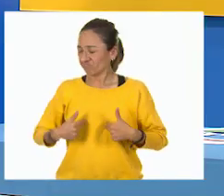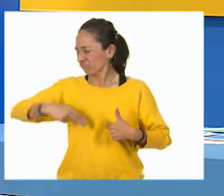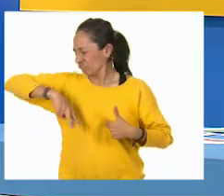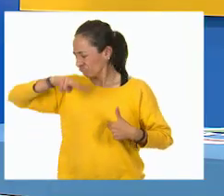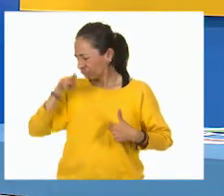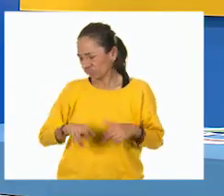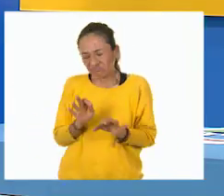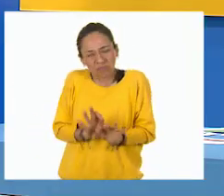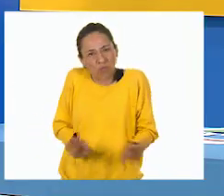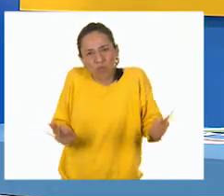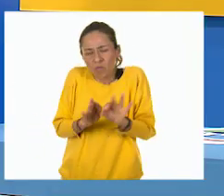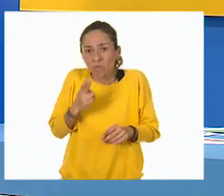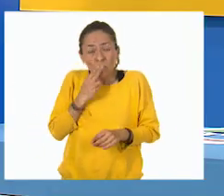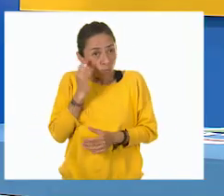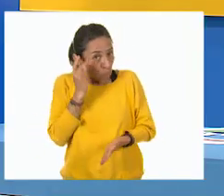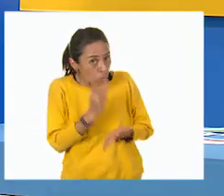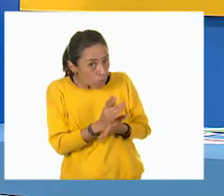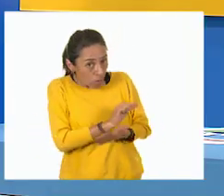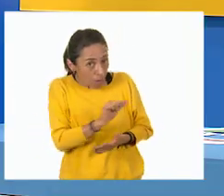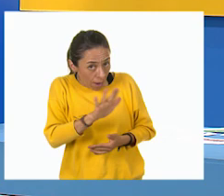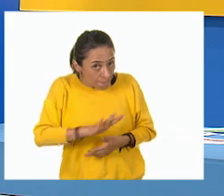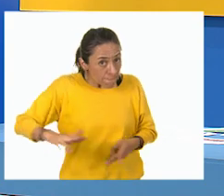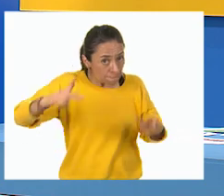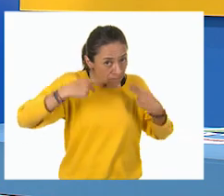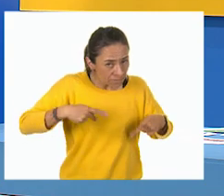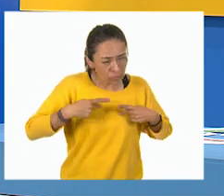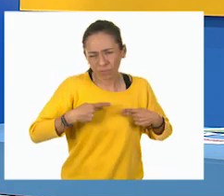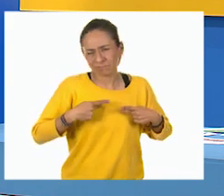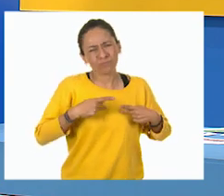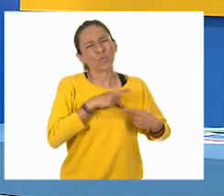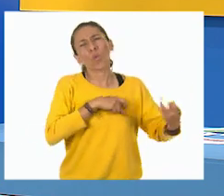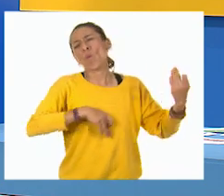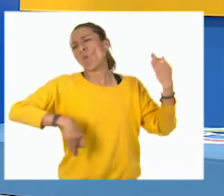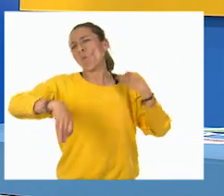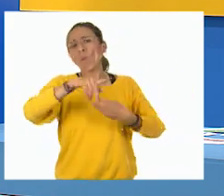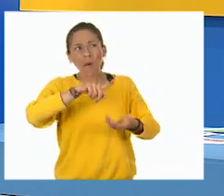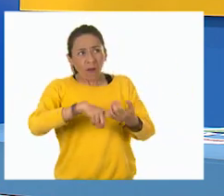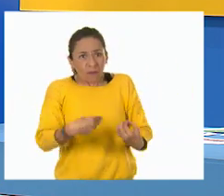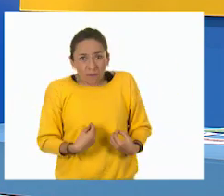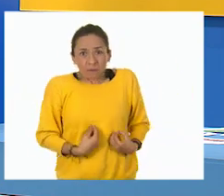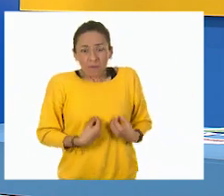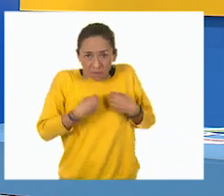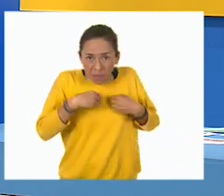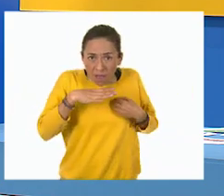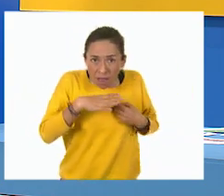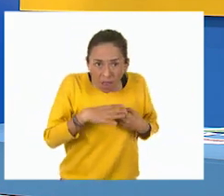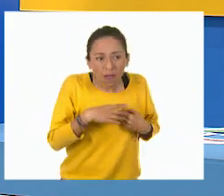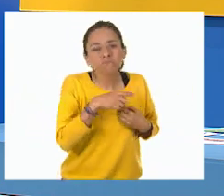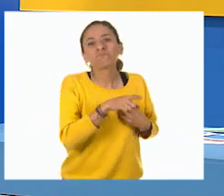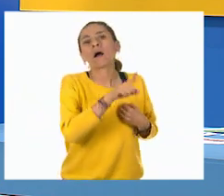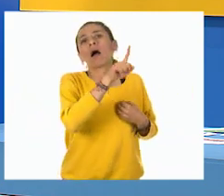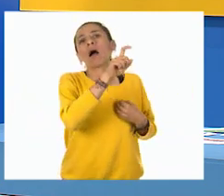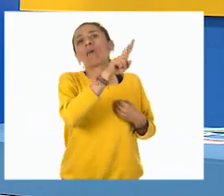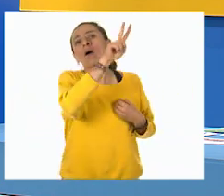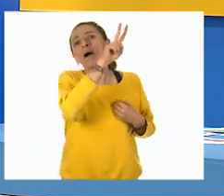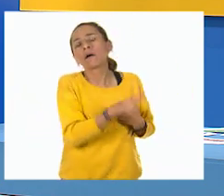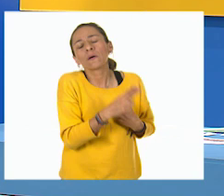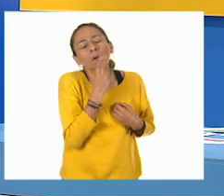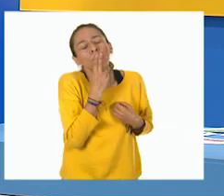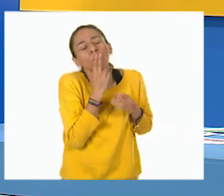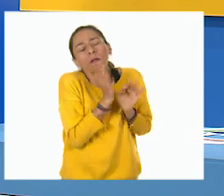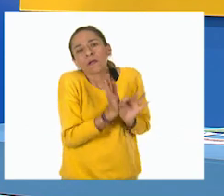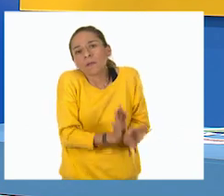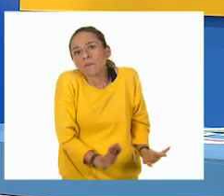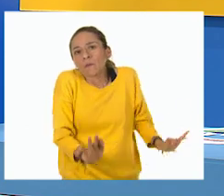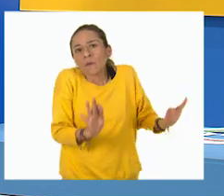humanos, Jenny, sino para todos los seres vivos, el agua es un elemento fundamental para que la vida